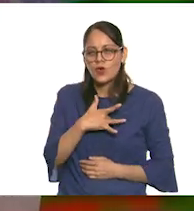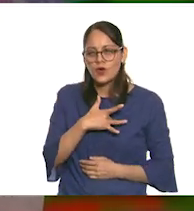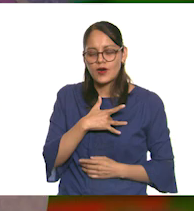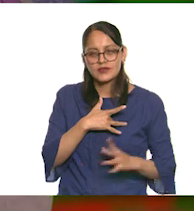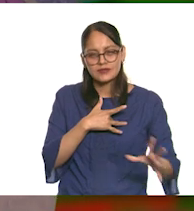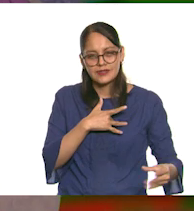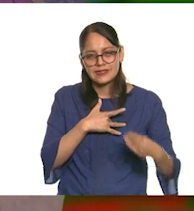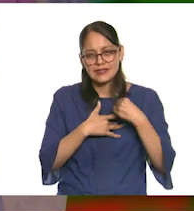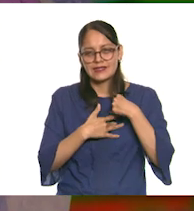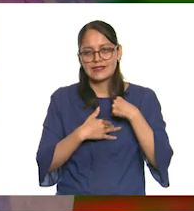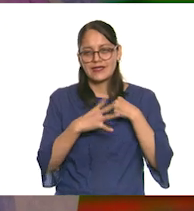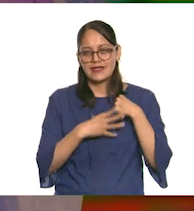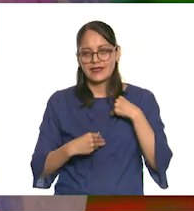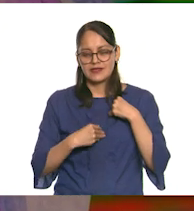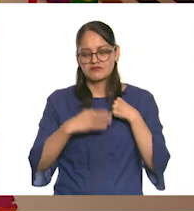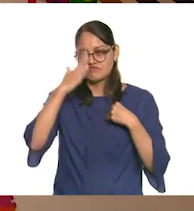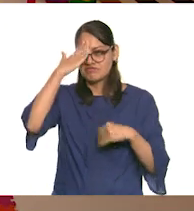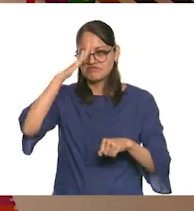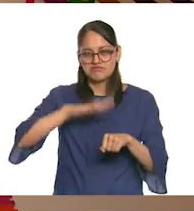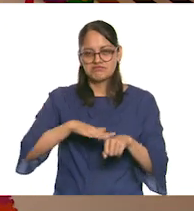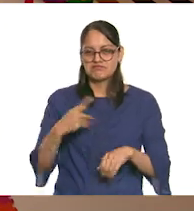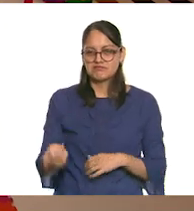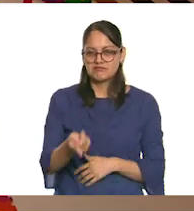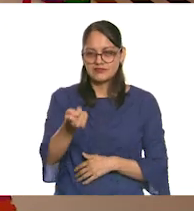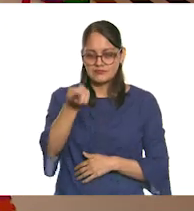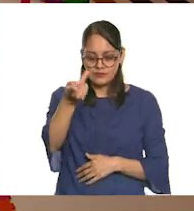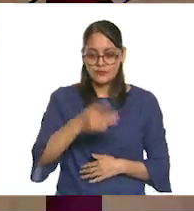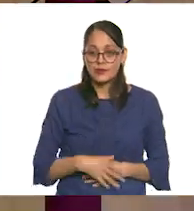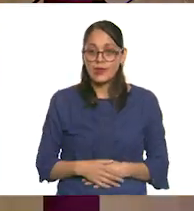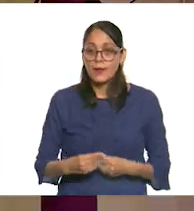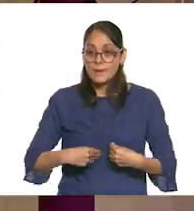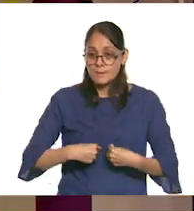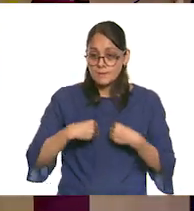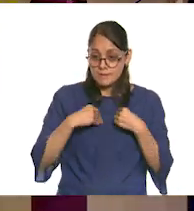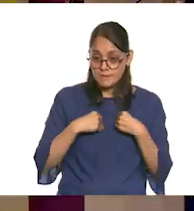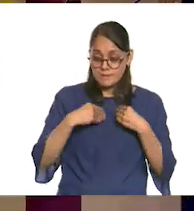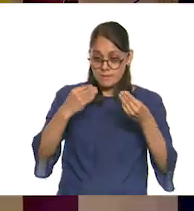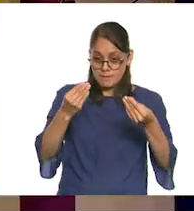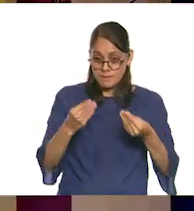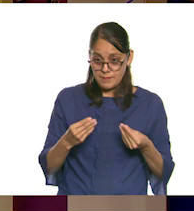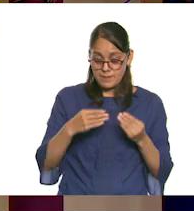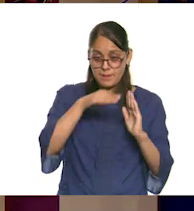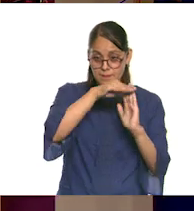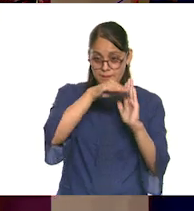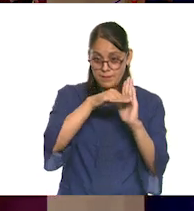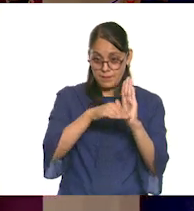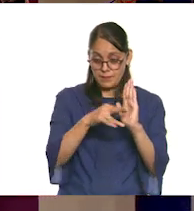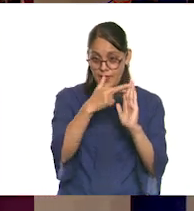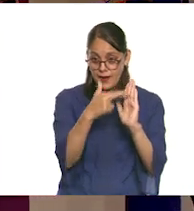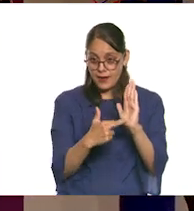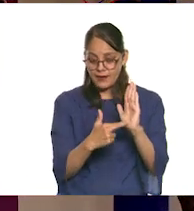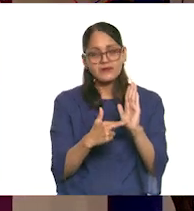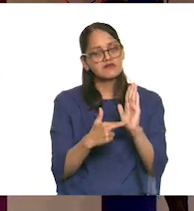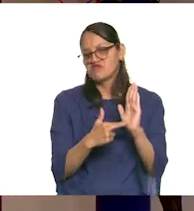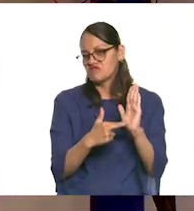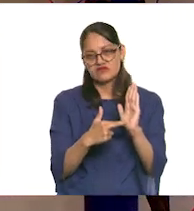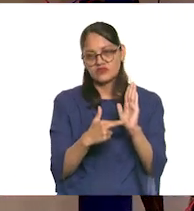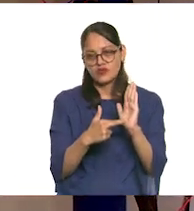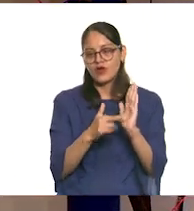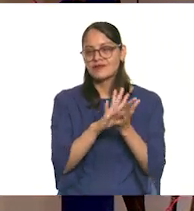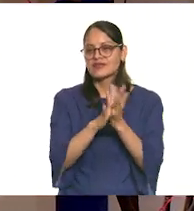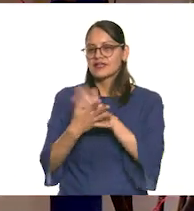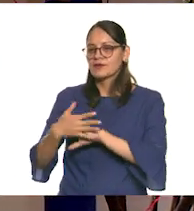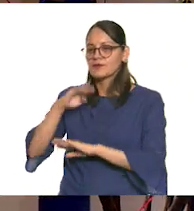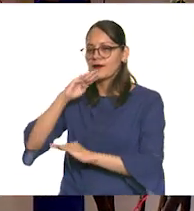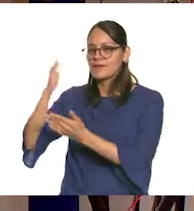para siempre. La vida no viene con un manual de instrucciones. Viene con una mamá.